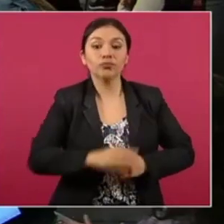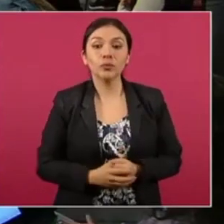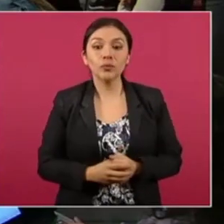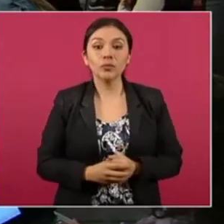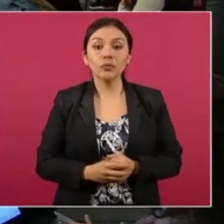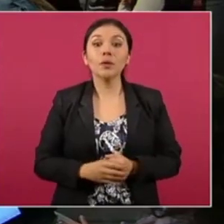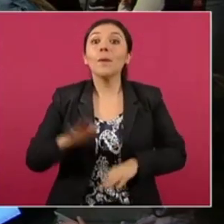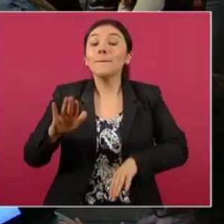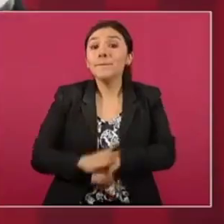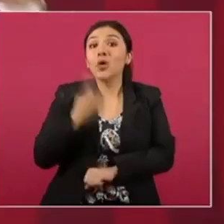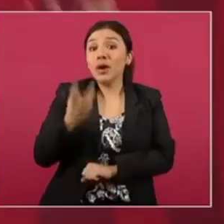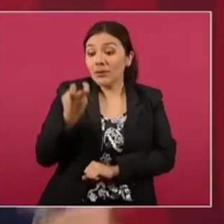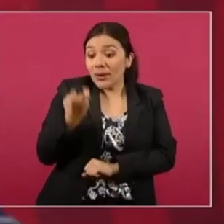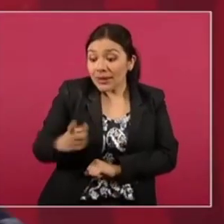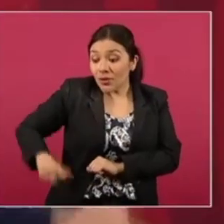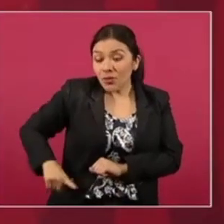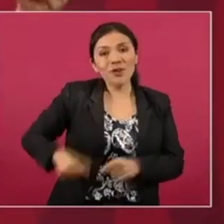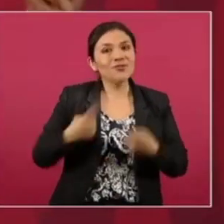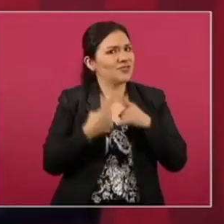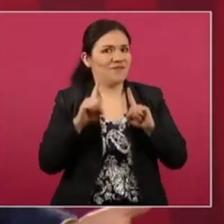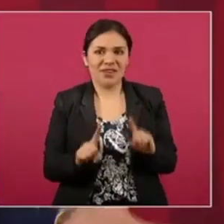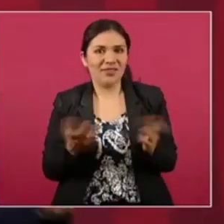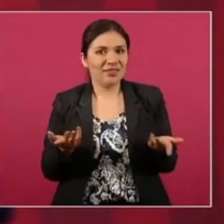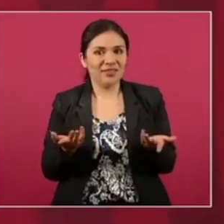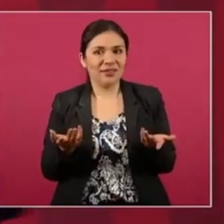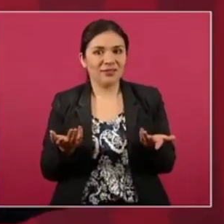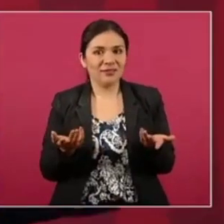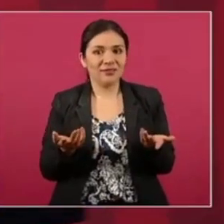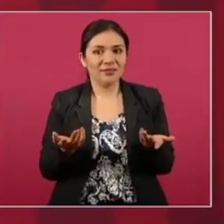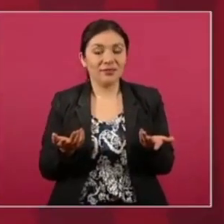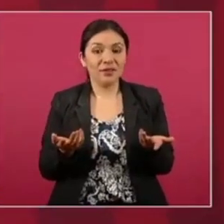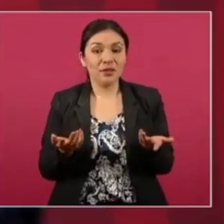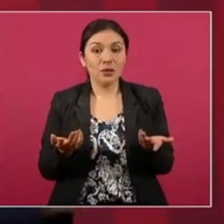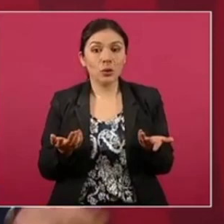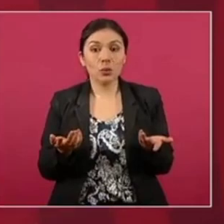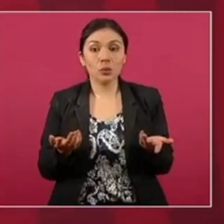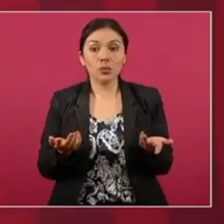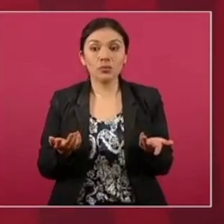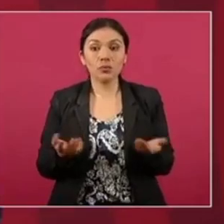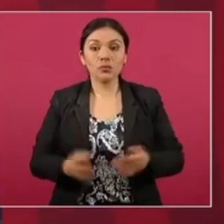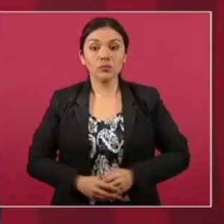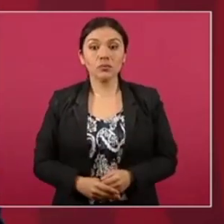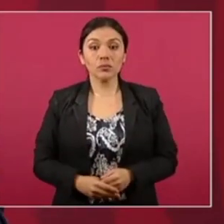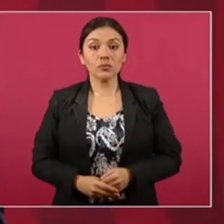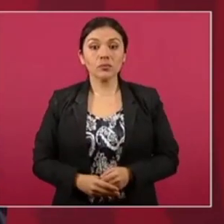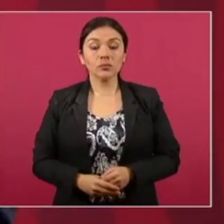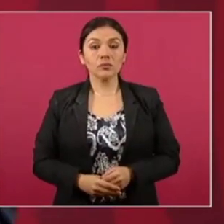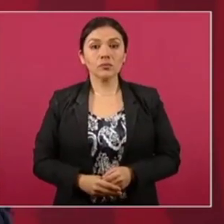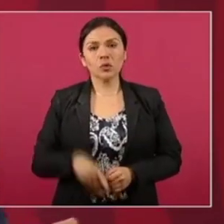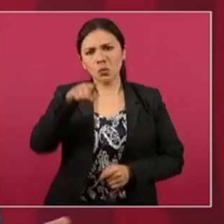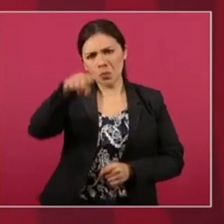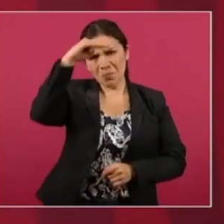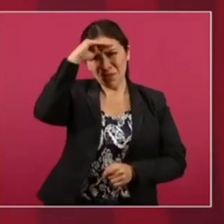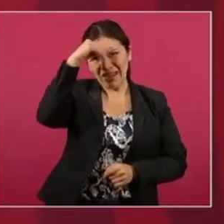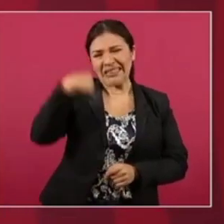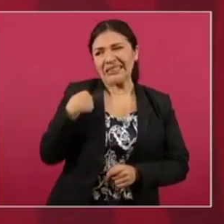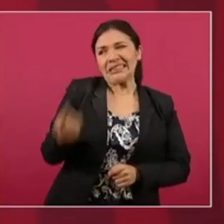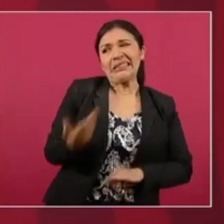Por eso somos distintos y no es que nos llegamos mal